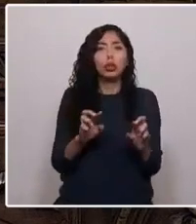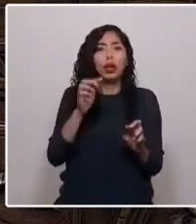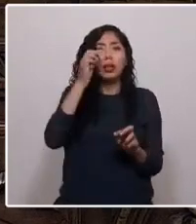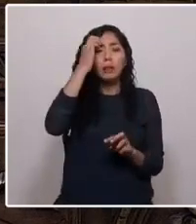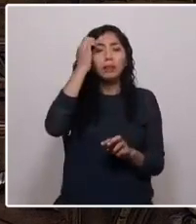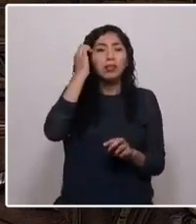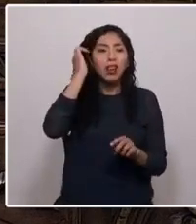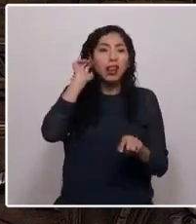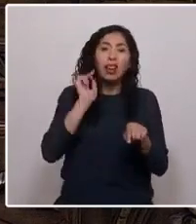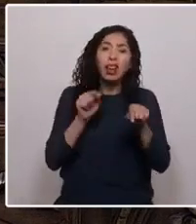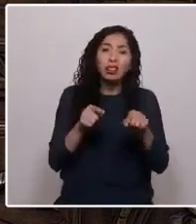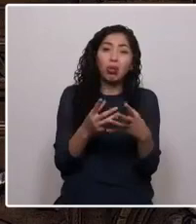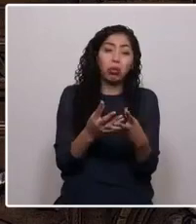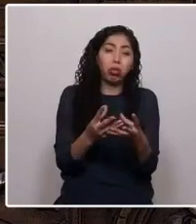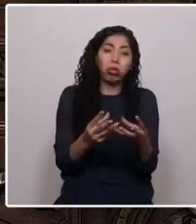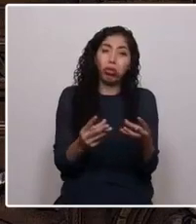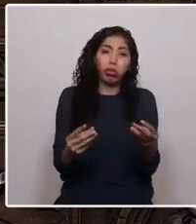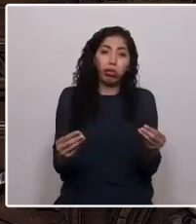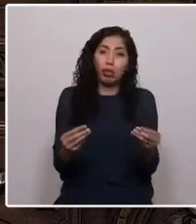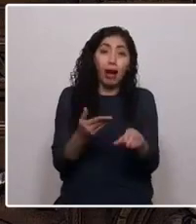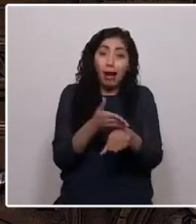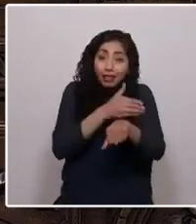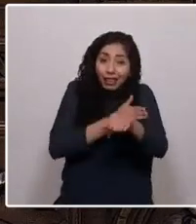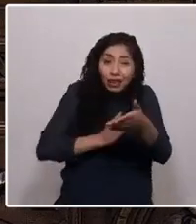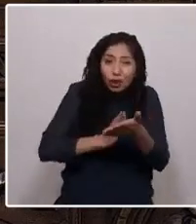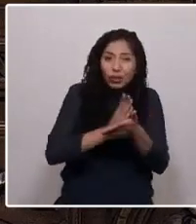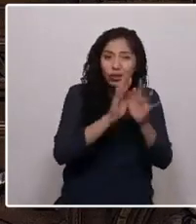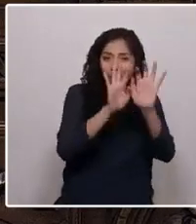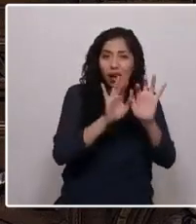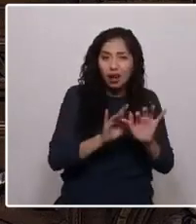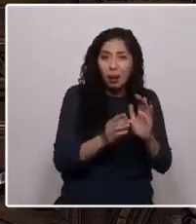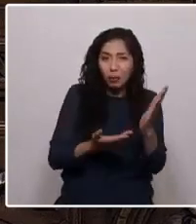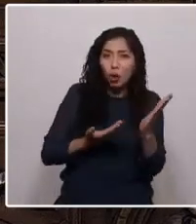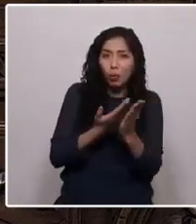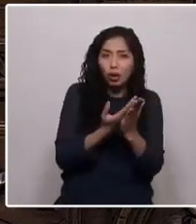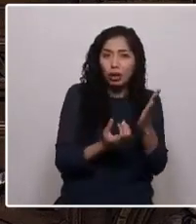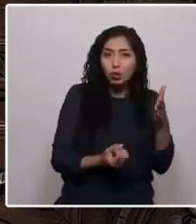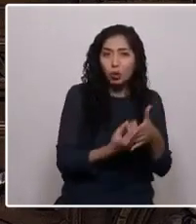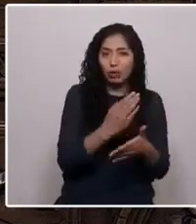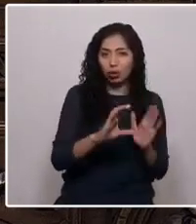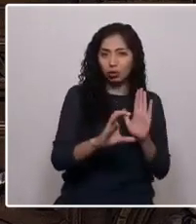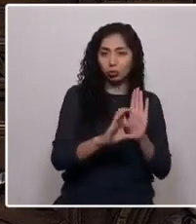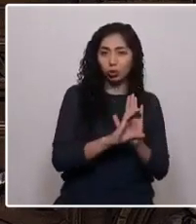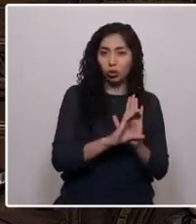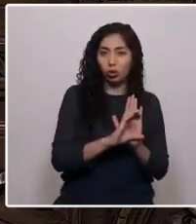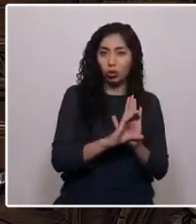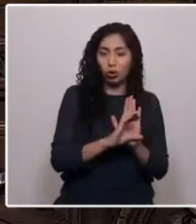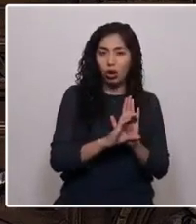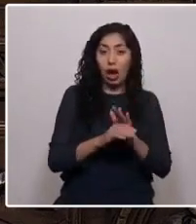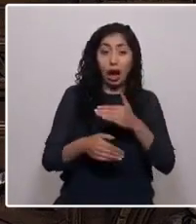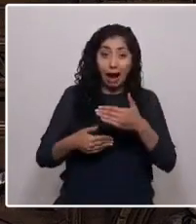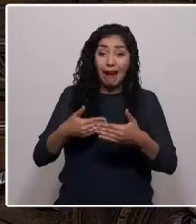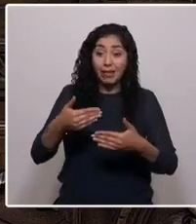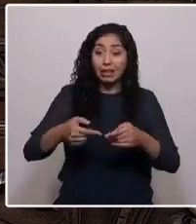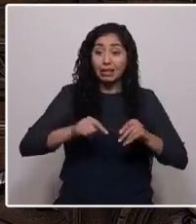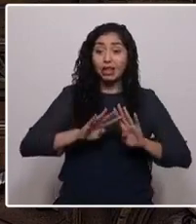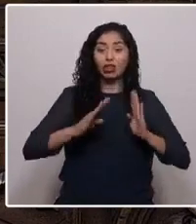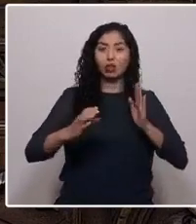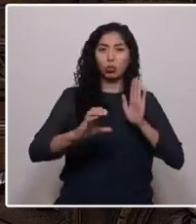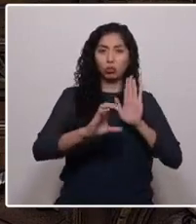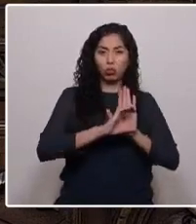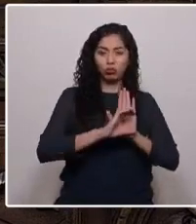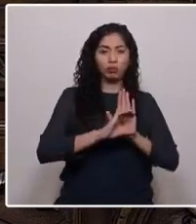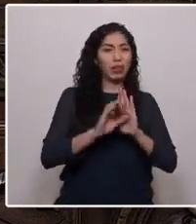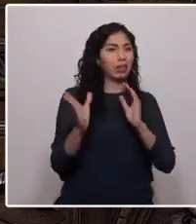antes de comenzar siquiera la redacción de la propuesta de nueva Constitución. Avanza una convención tramposa,